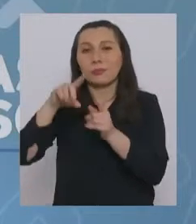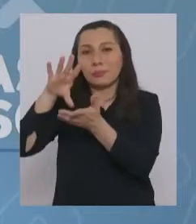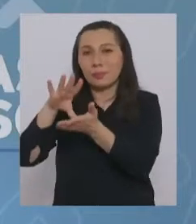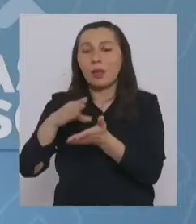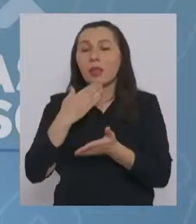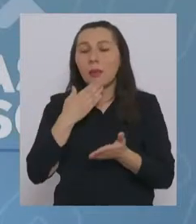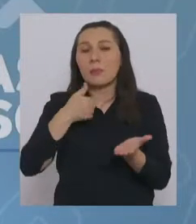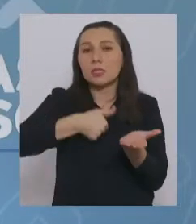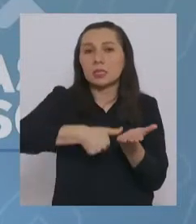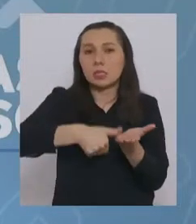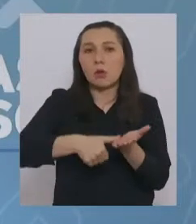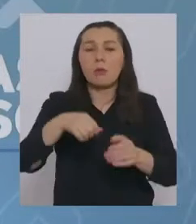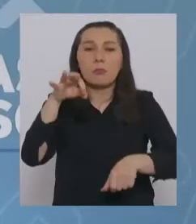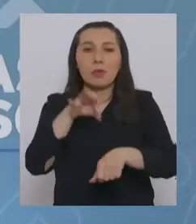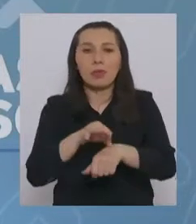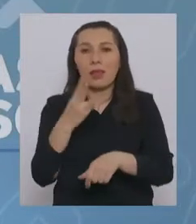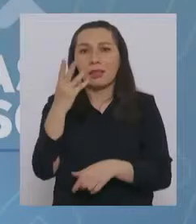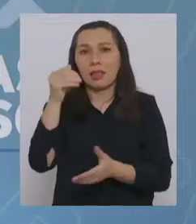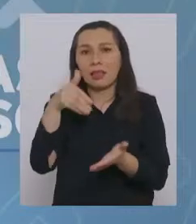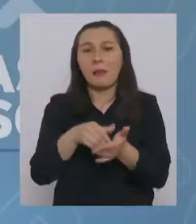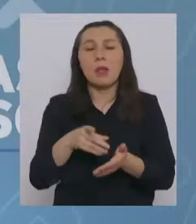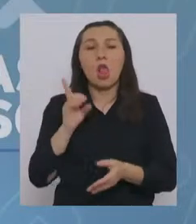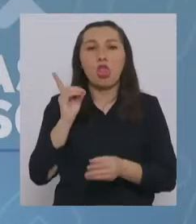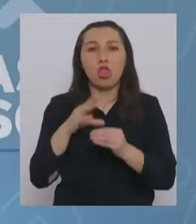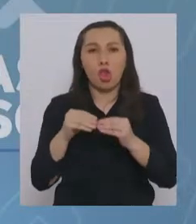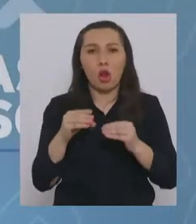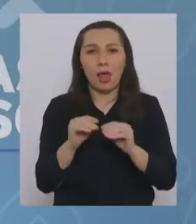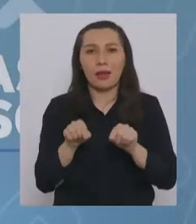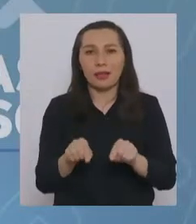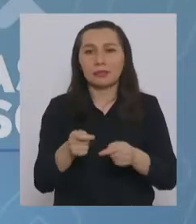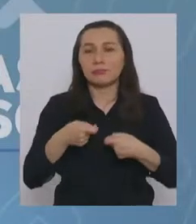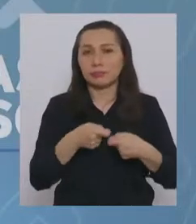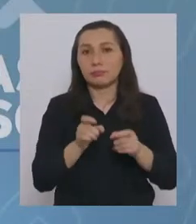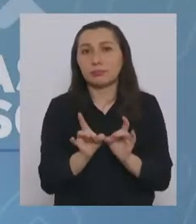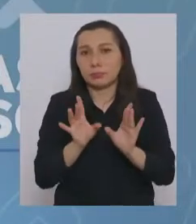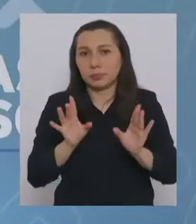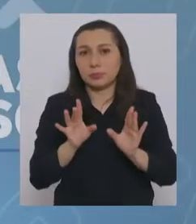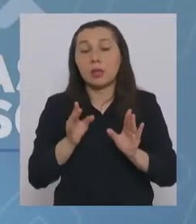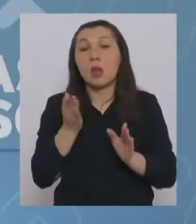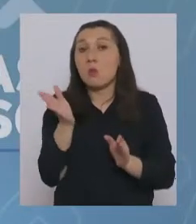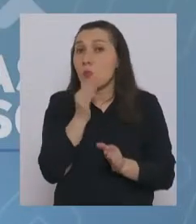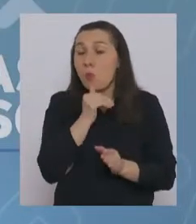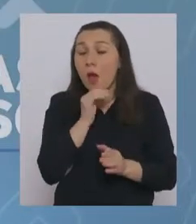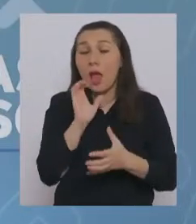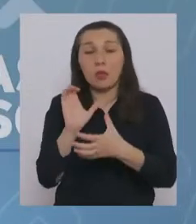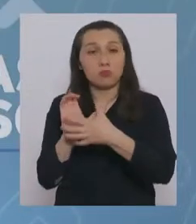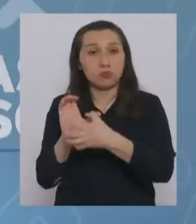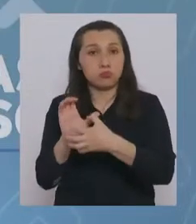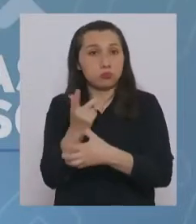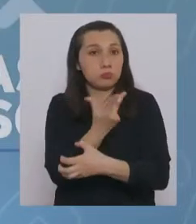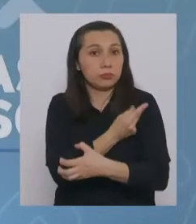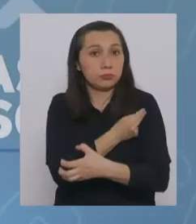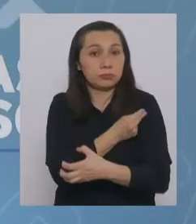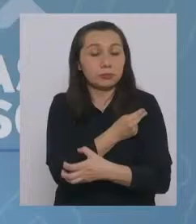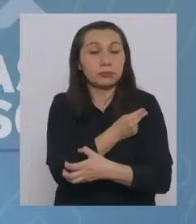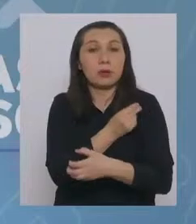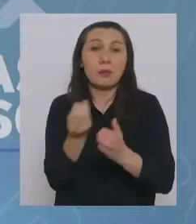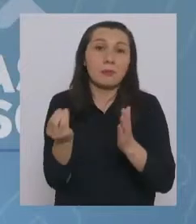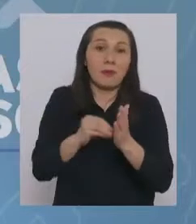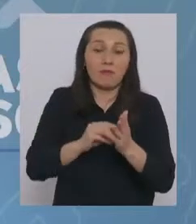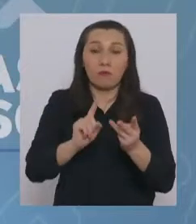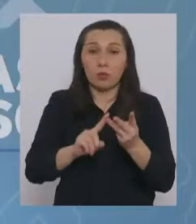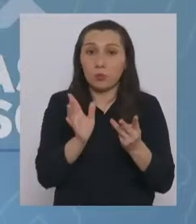seguro médico por 30 mil dólares y aquellos que no tengan un pase de movilidad habilitado con dosis de